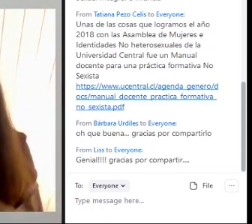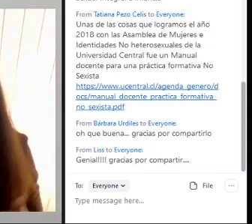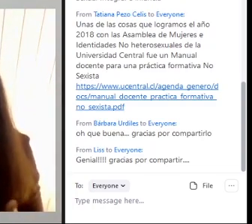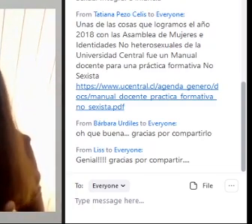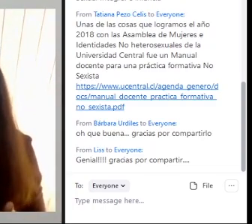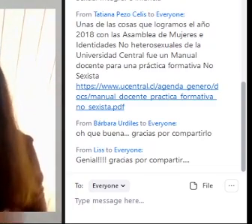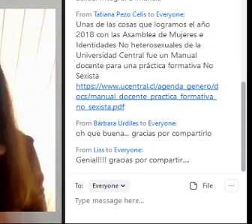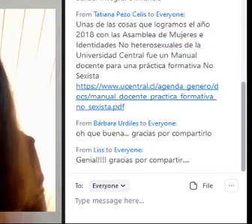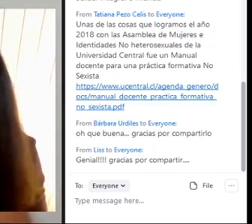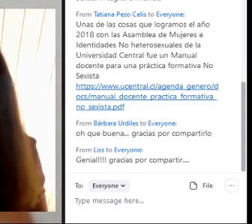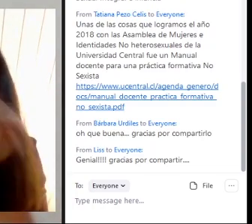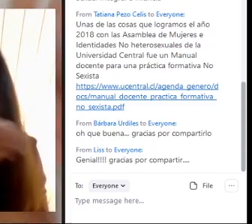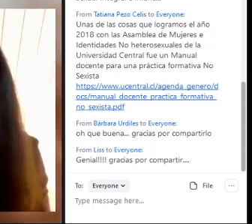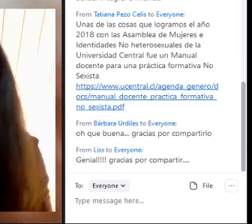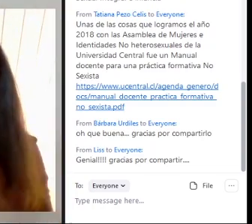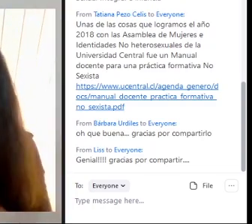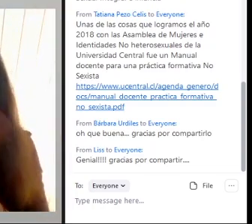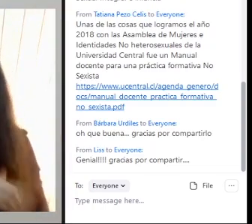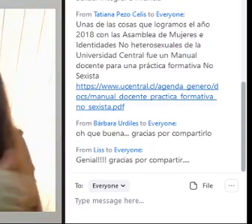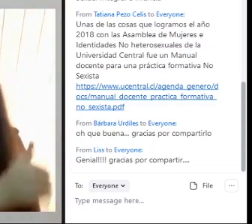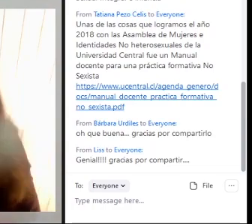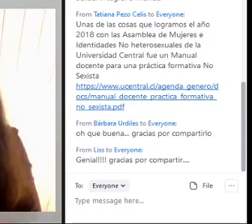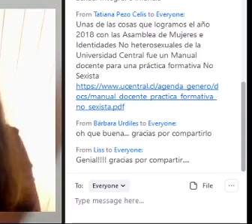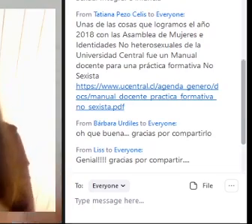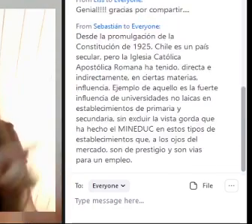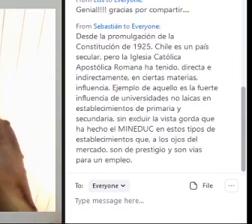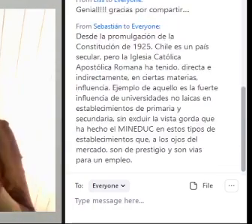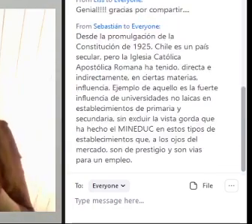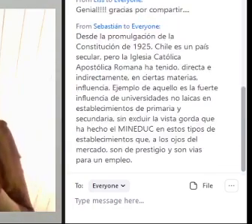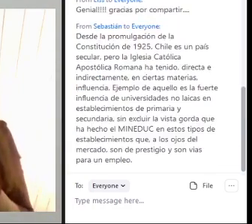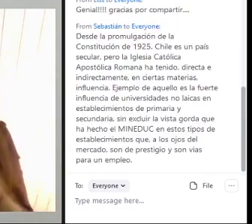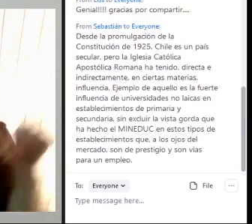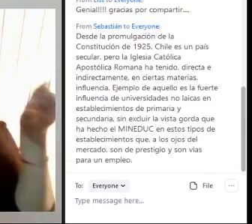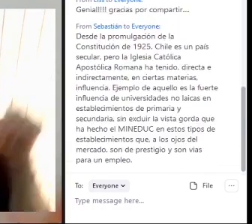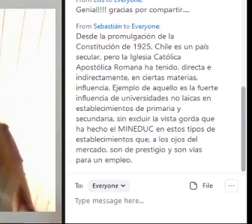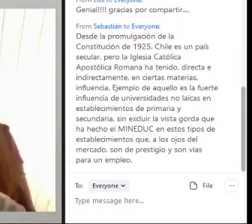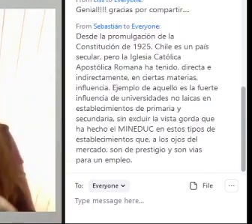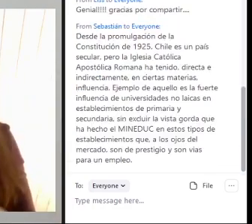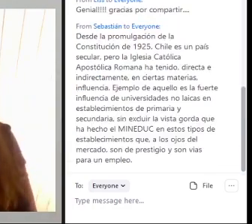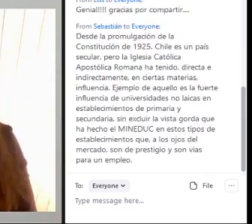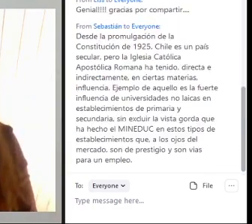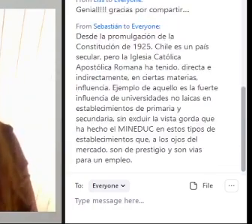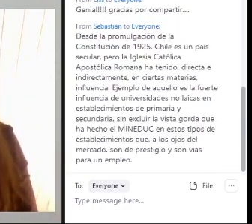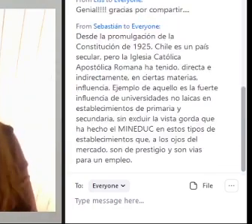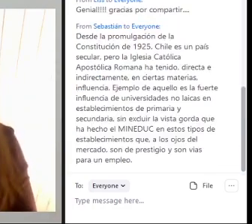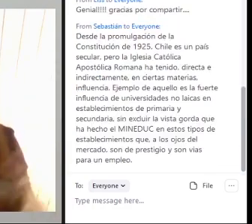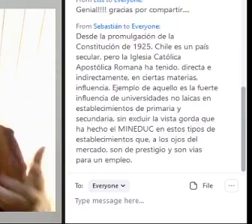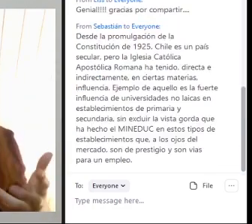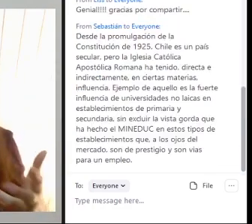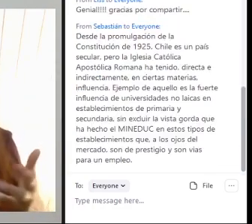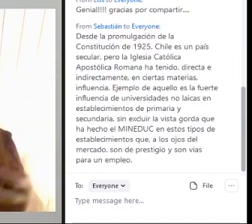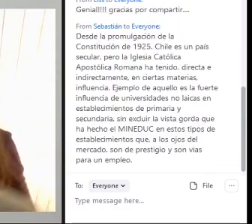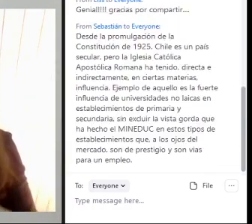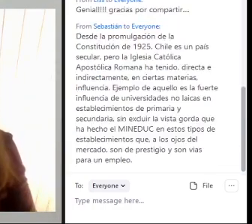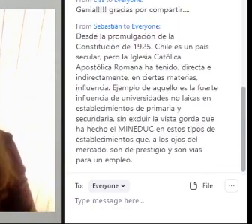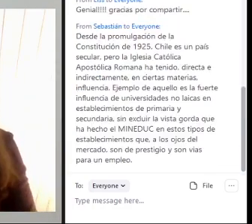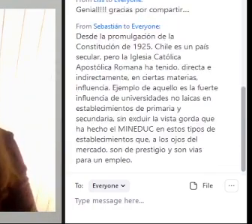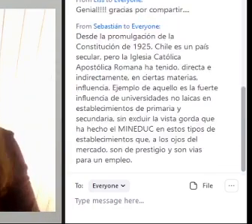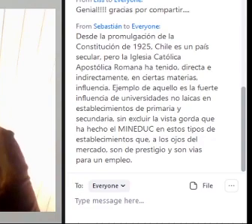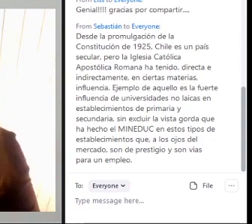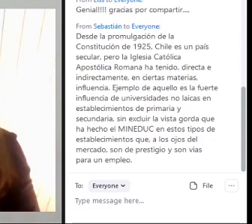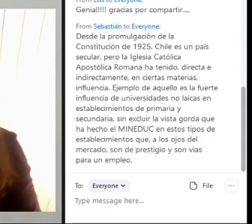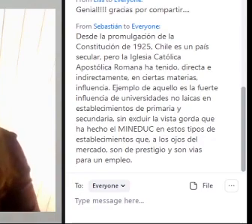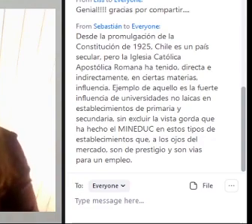iguales Iguales como De malo Porque en el fondo La humanidad Pareciera que tuviera Una cuestión perversa Ahí Y le gusta En el fondo Este